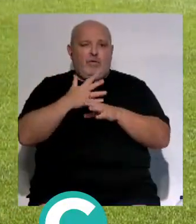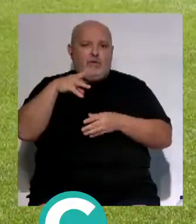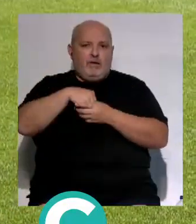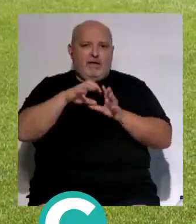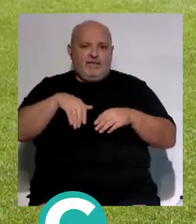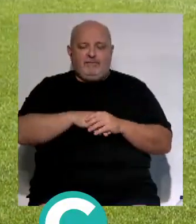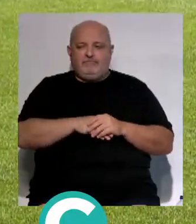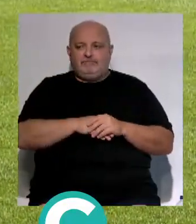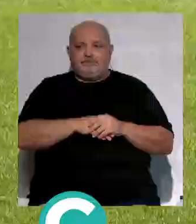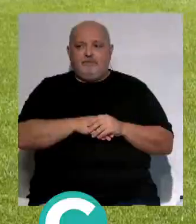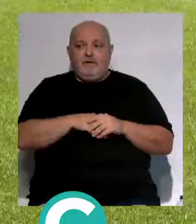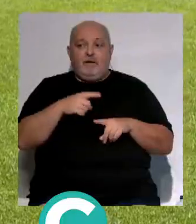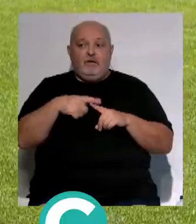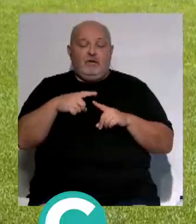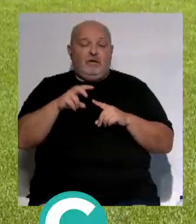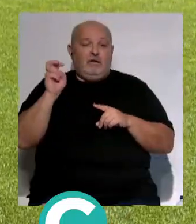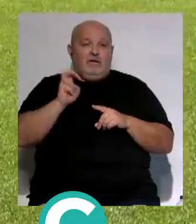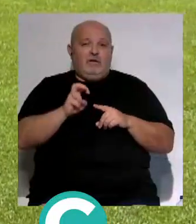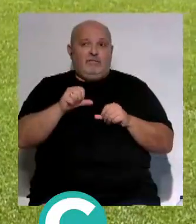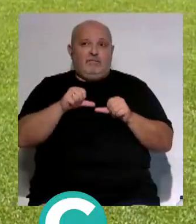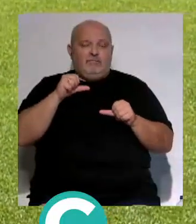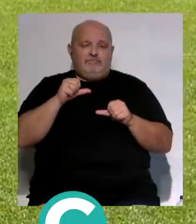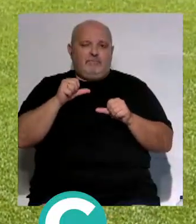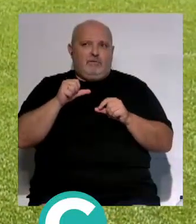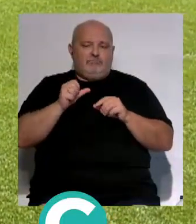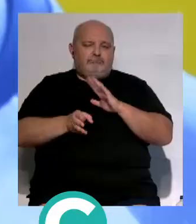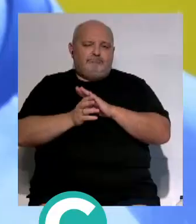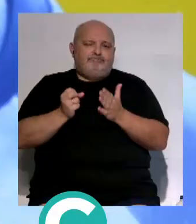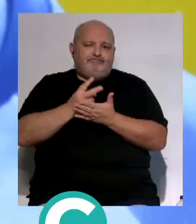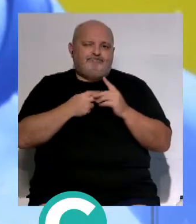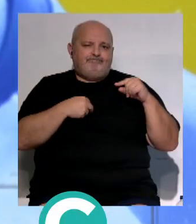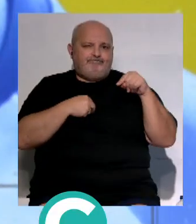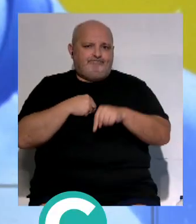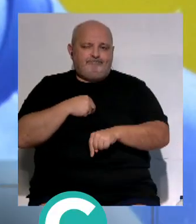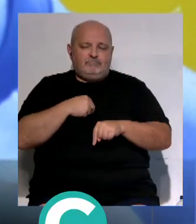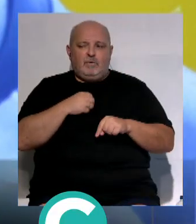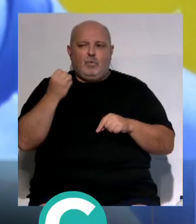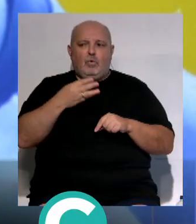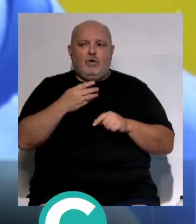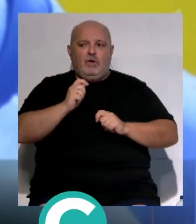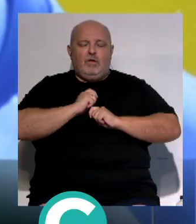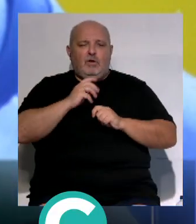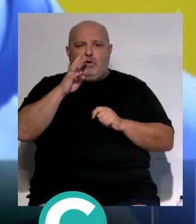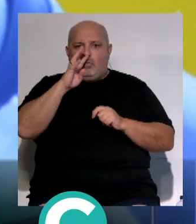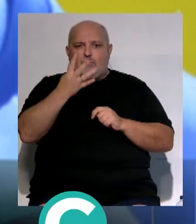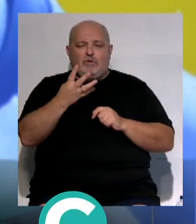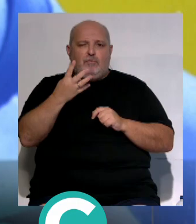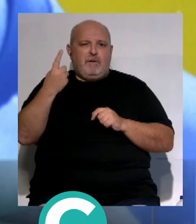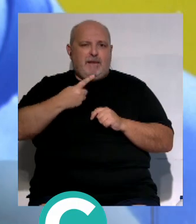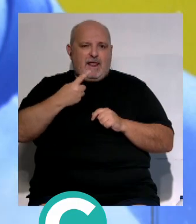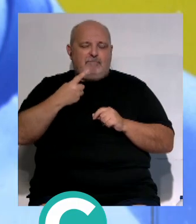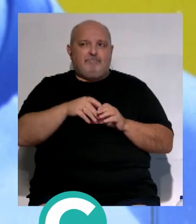cadista Son cosas que no se pueden dejar pasar Al final es un club que bueno se ha llevado cuatro años en primera